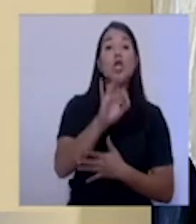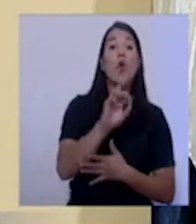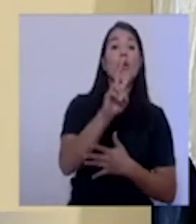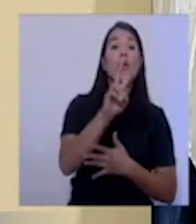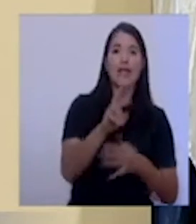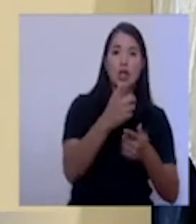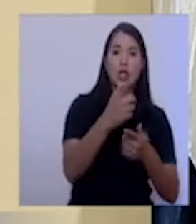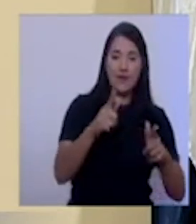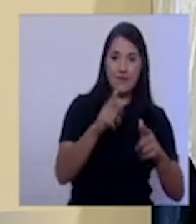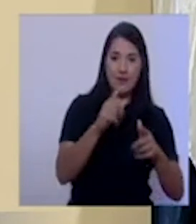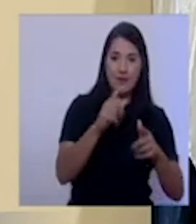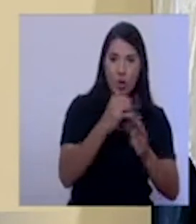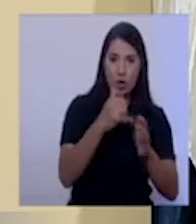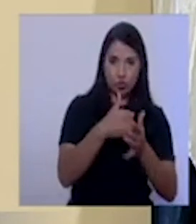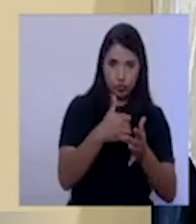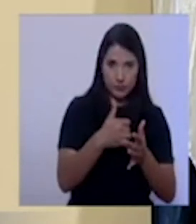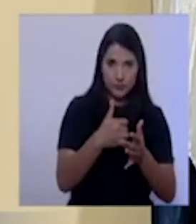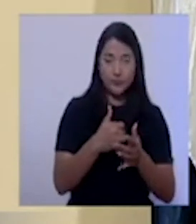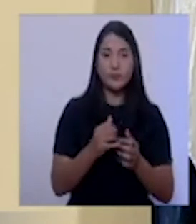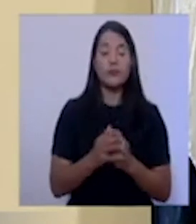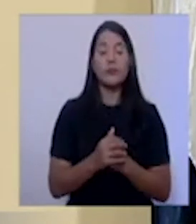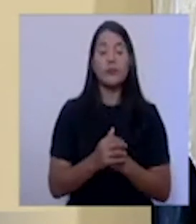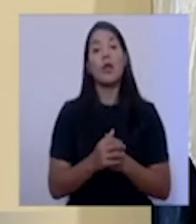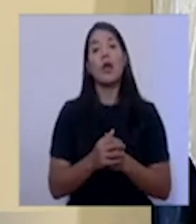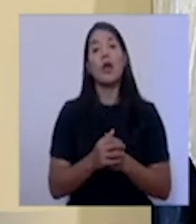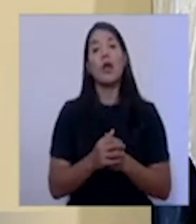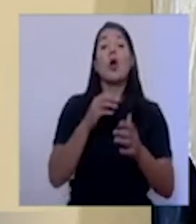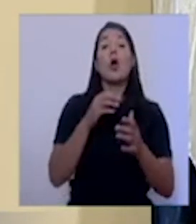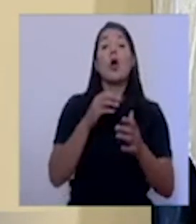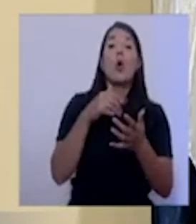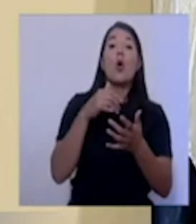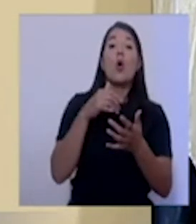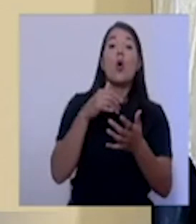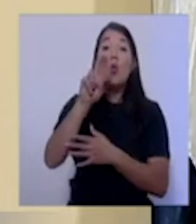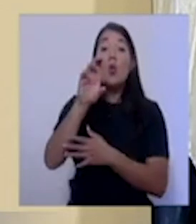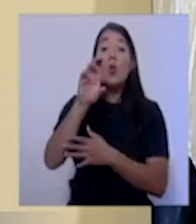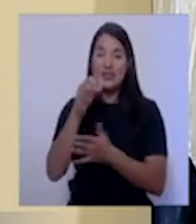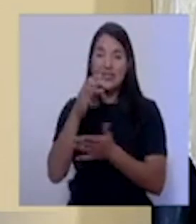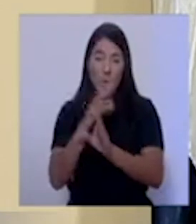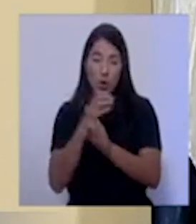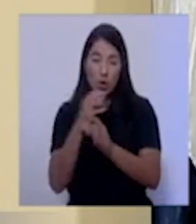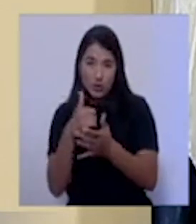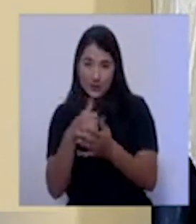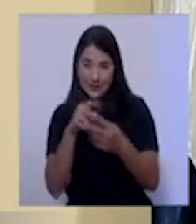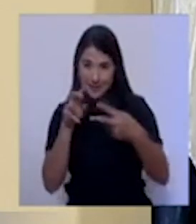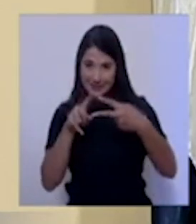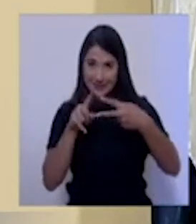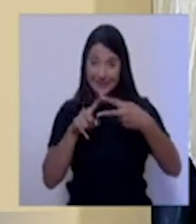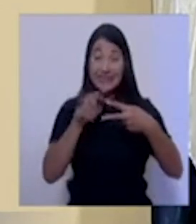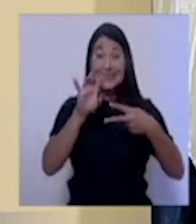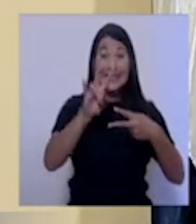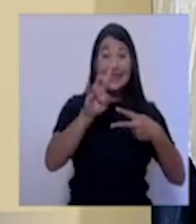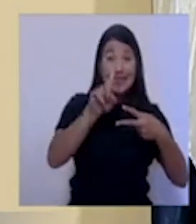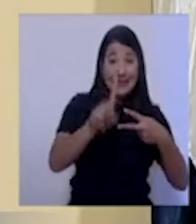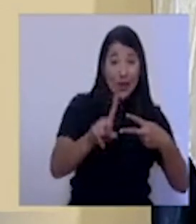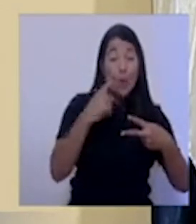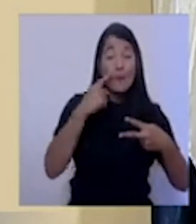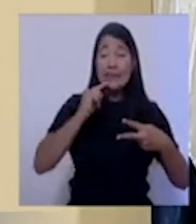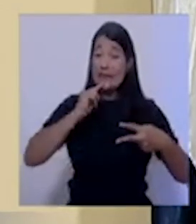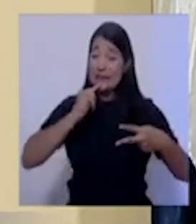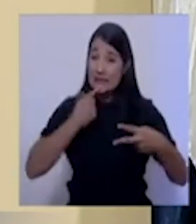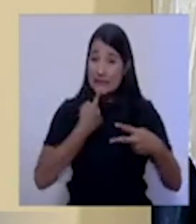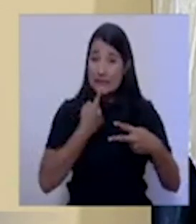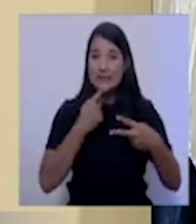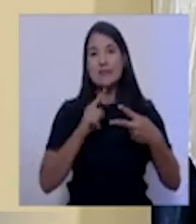críticos tenemos, las de UCI se dividen en críticos y severos. Tenemos disponibles 71 para críticos y